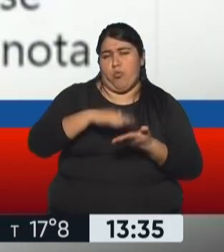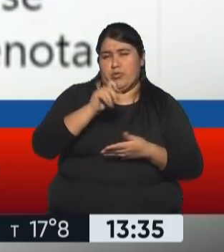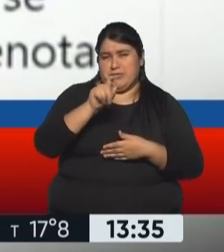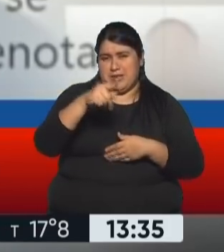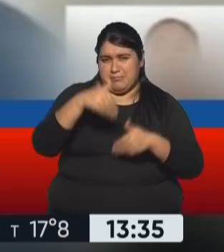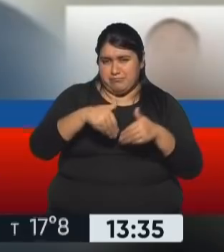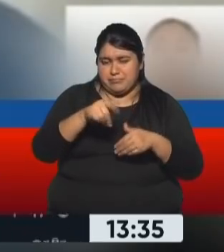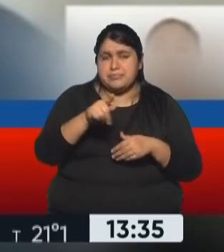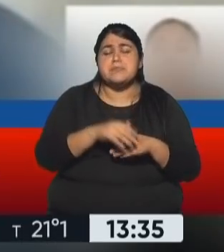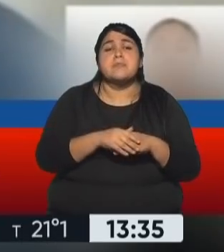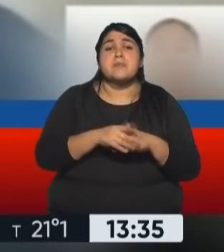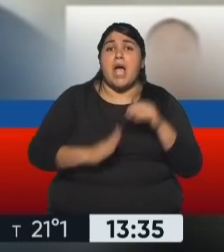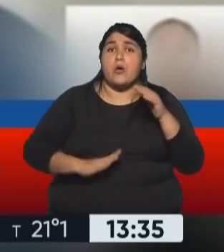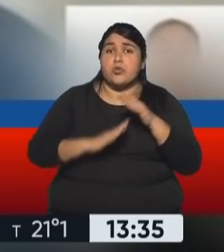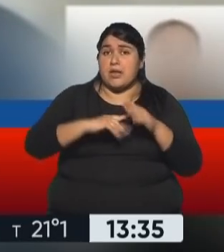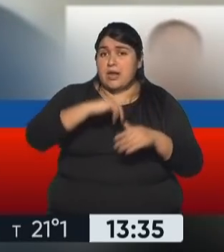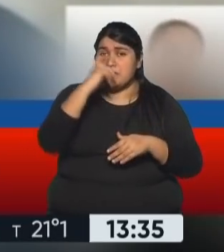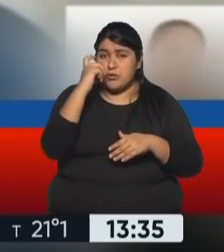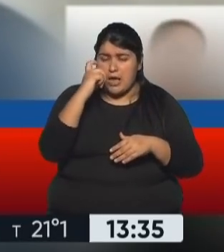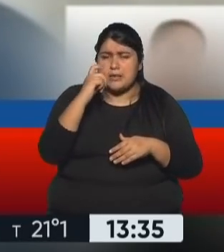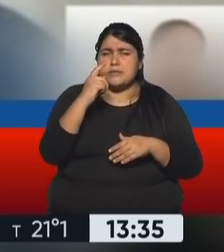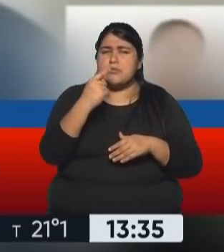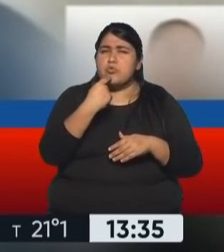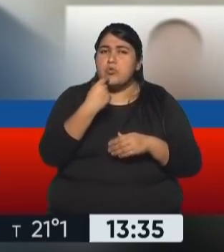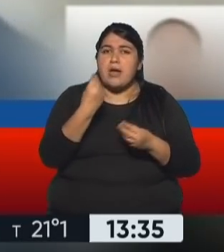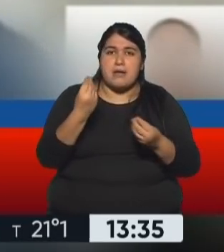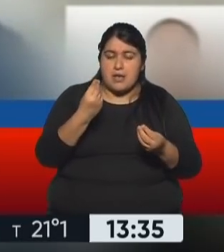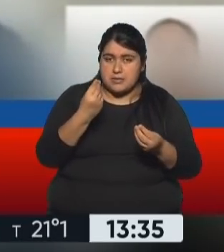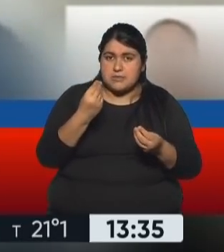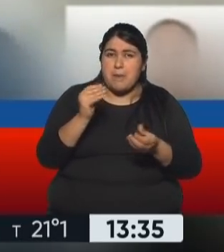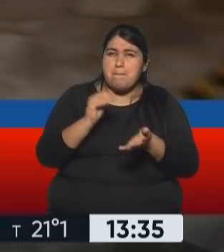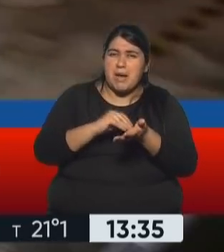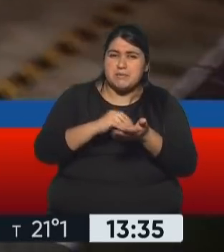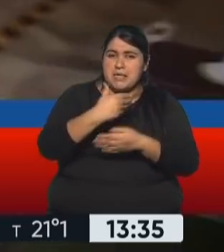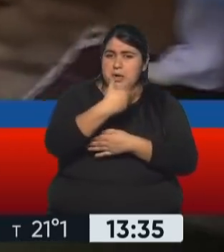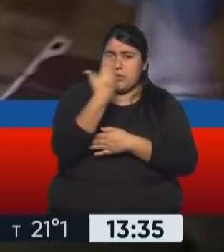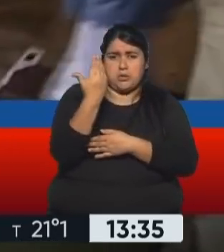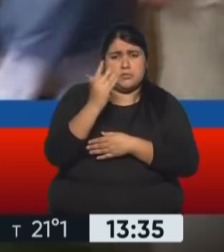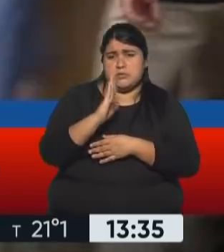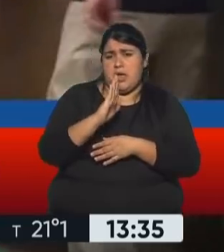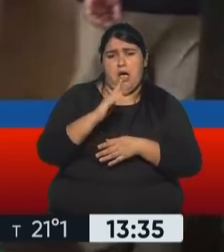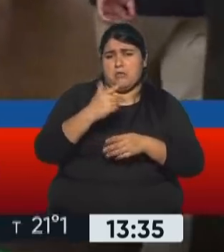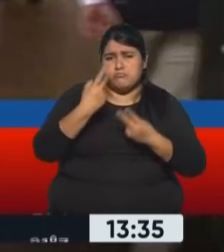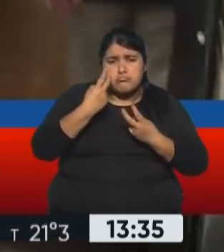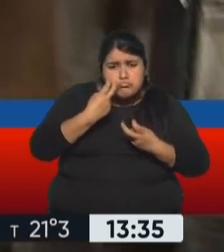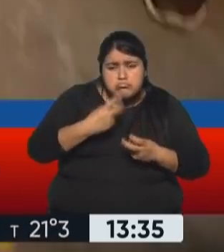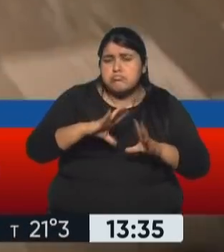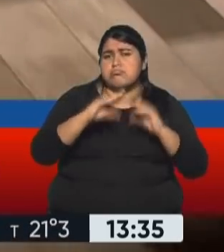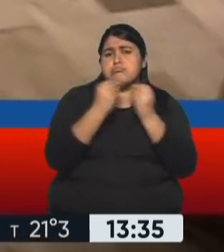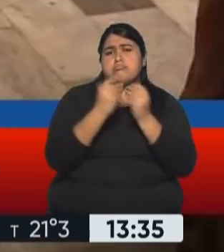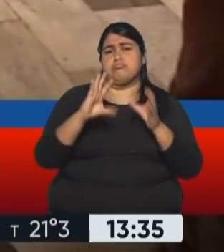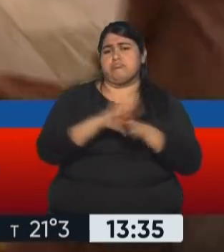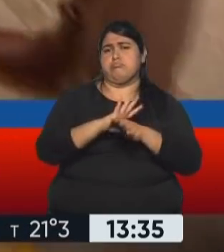Si las autoridades electorales nacionales, como se especula, rechazan realizar más audiencias, el proceso de revisión estaría concluido.